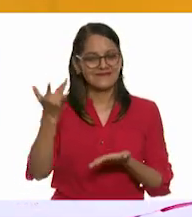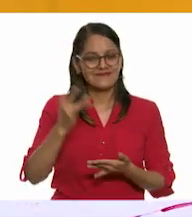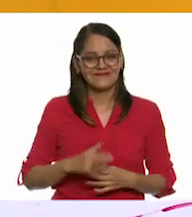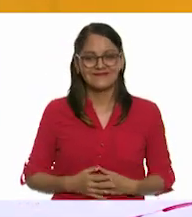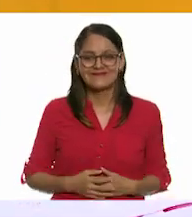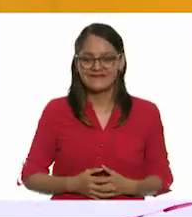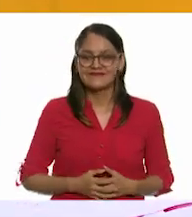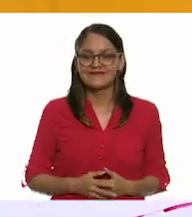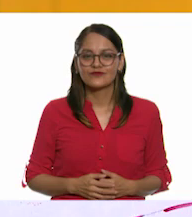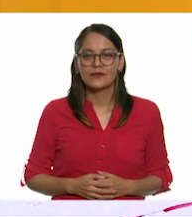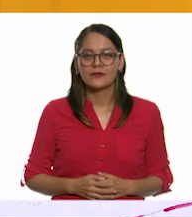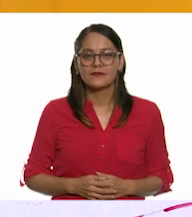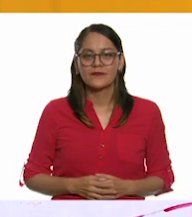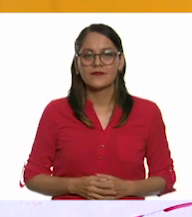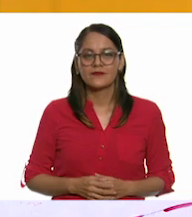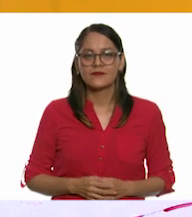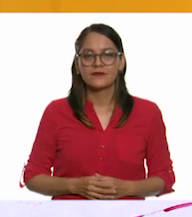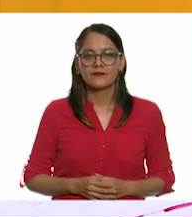De nada.